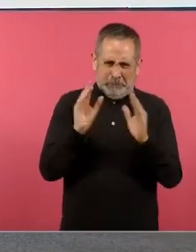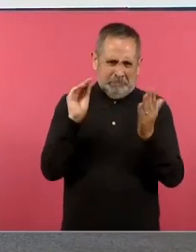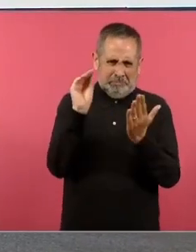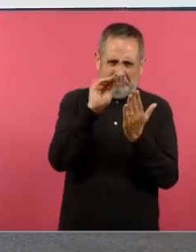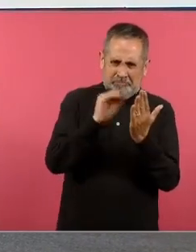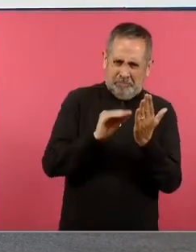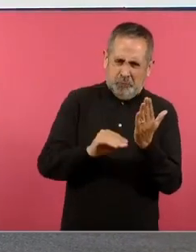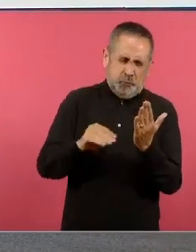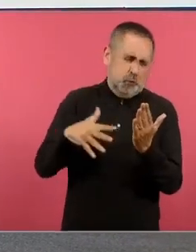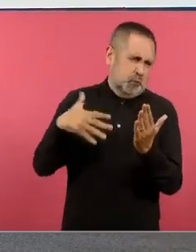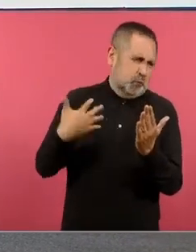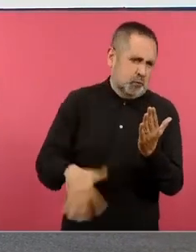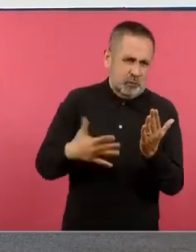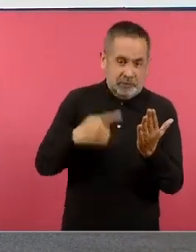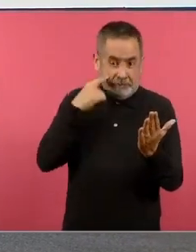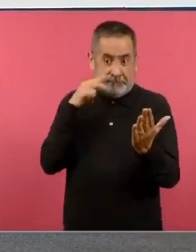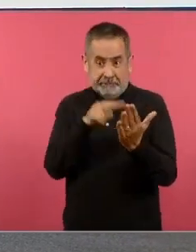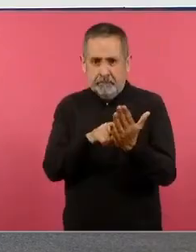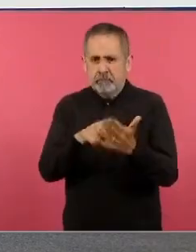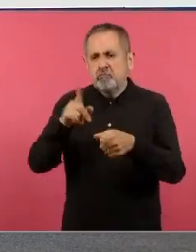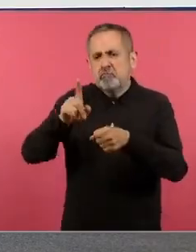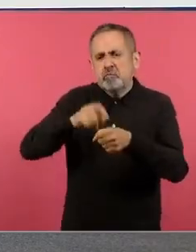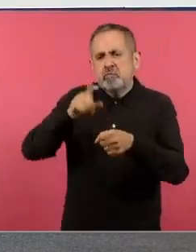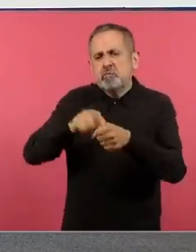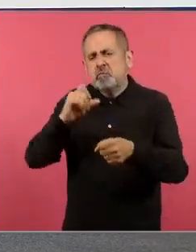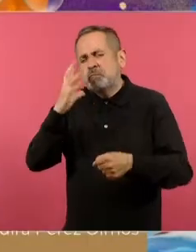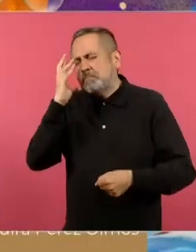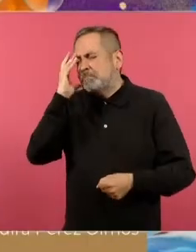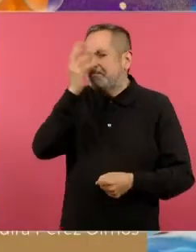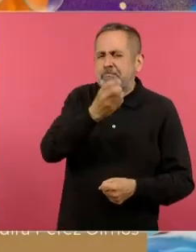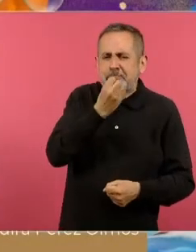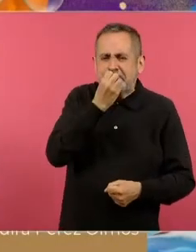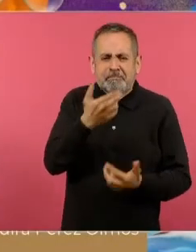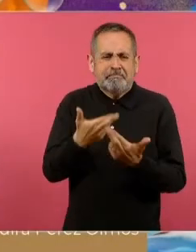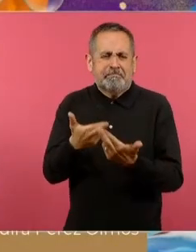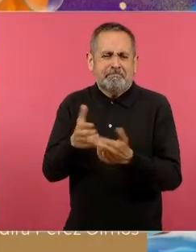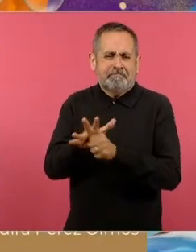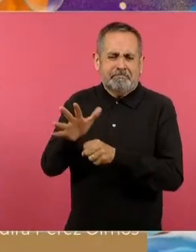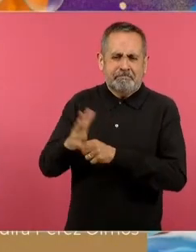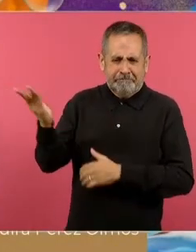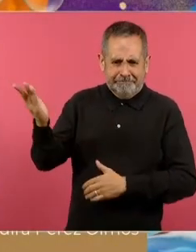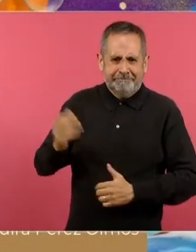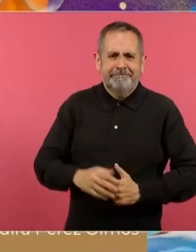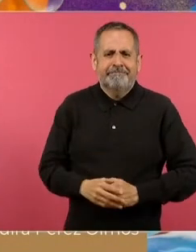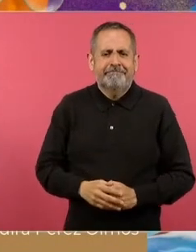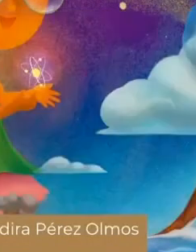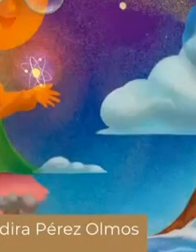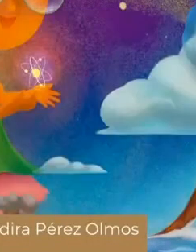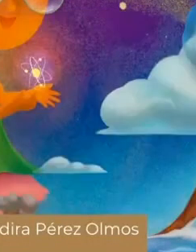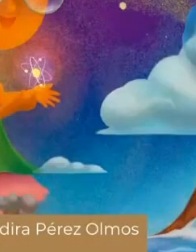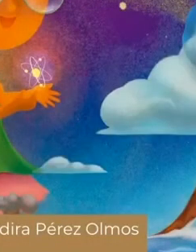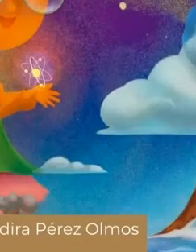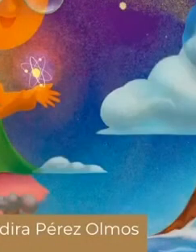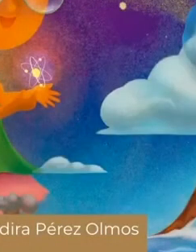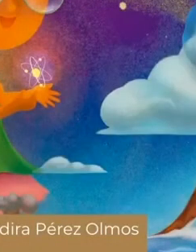Podemos ver en esos colores la belleza la riqueza y la diversidad de nuestro país.